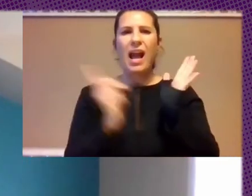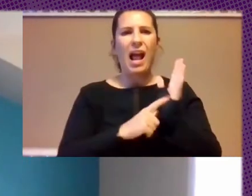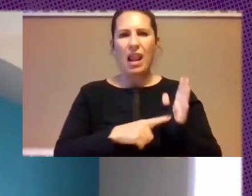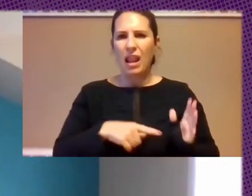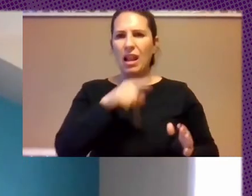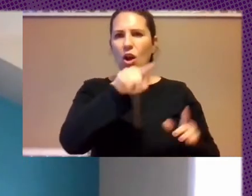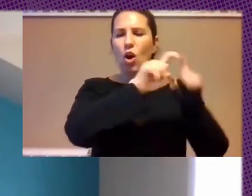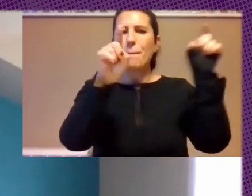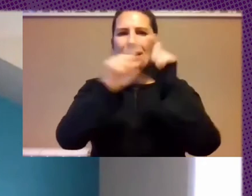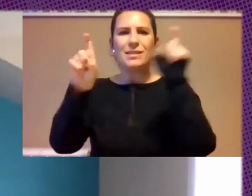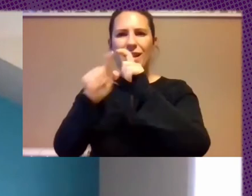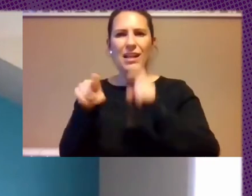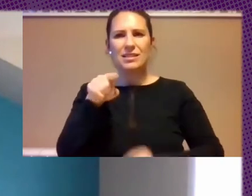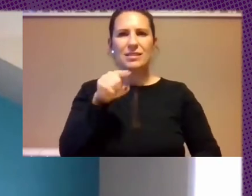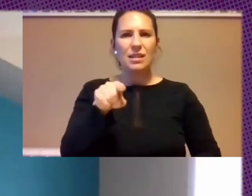Estas